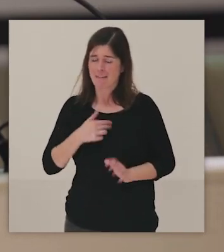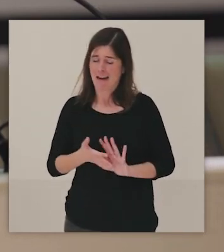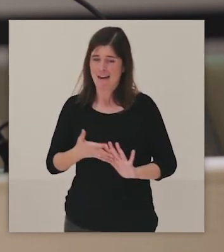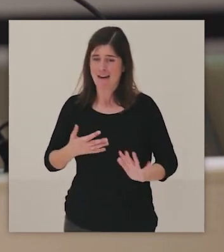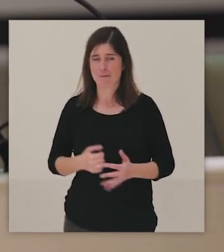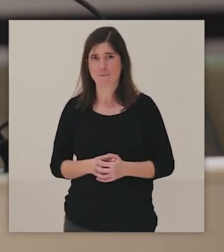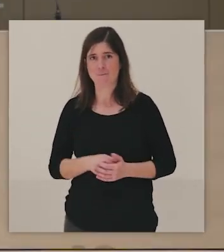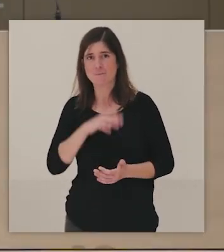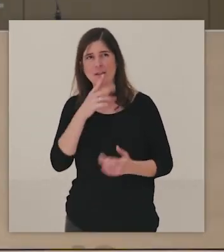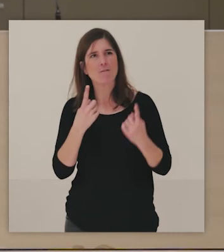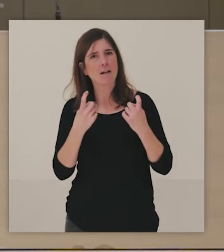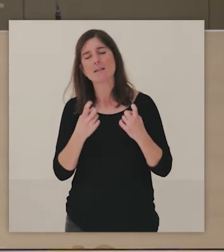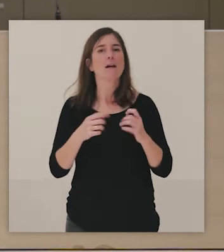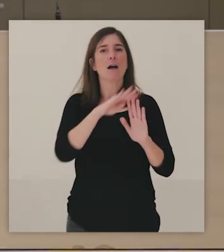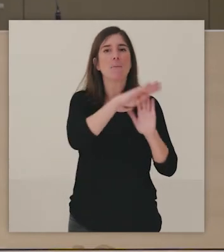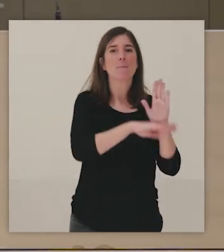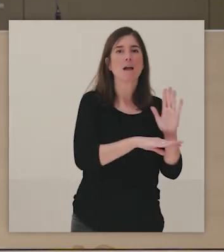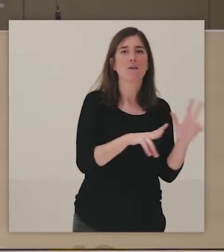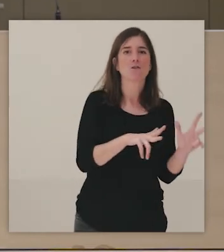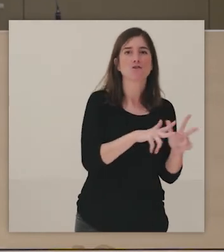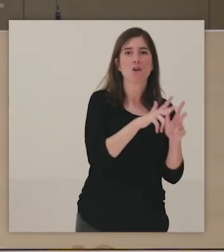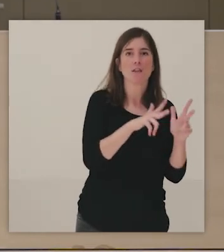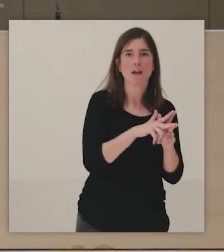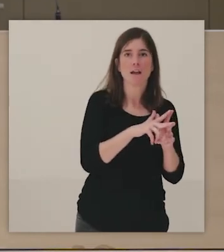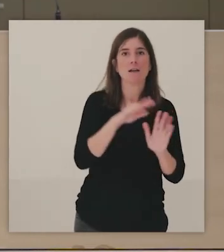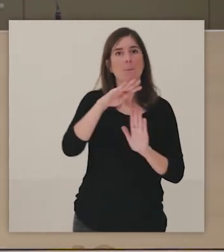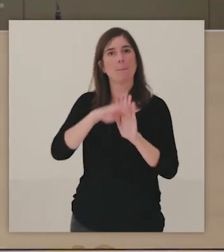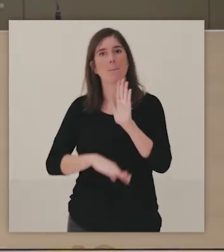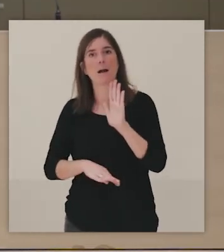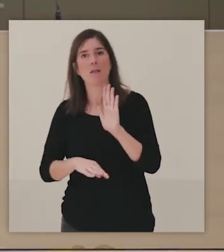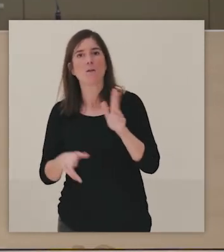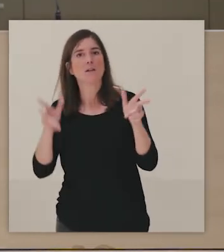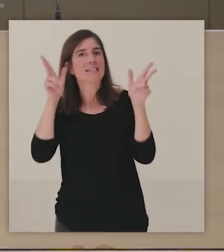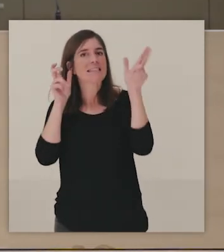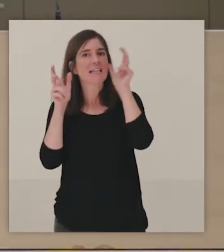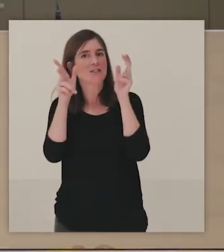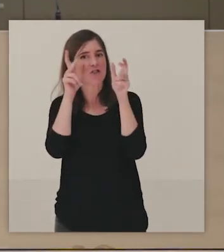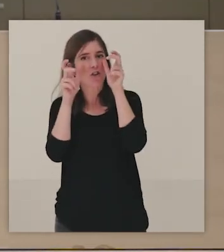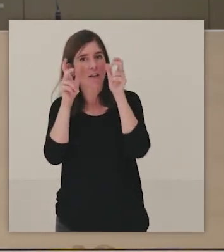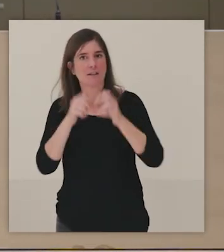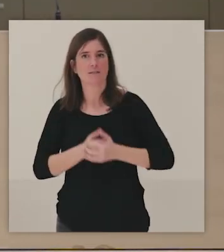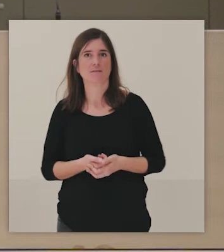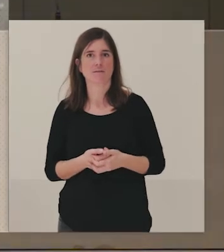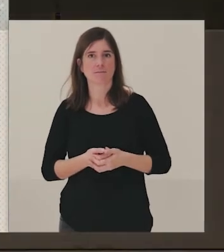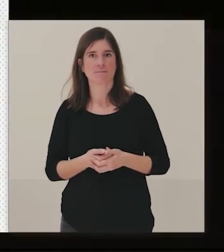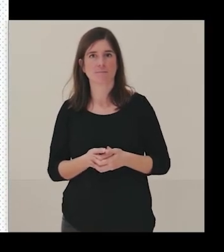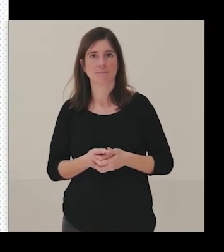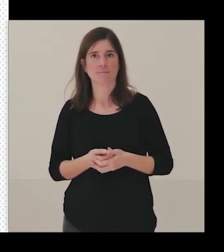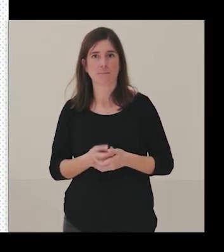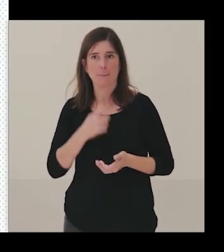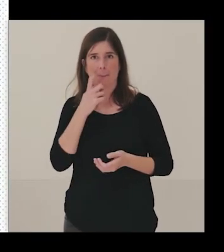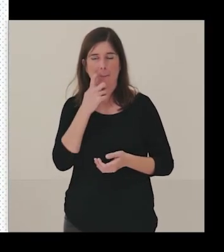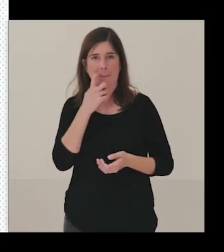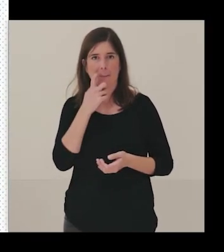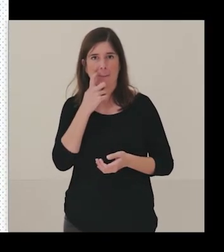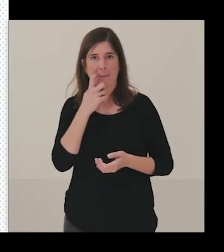Bueno, voy rápido, porque quedaría Prado Social y Prado Sensorial. Bueno, lo mejor que el